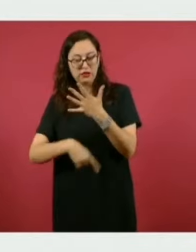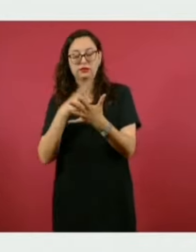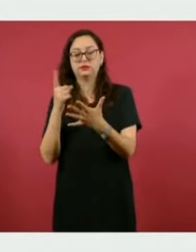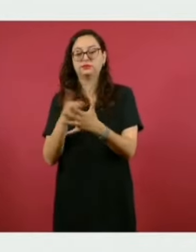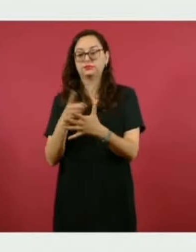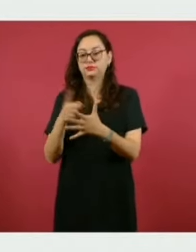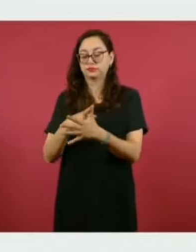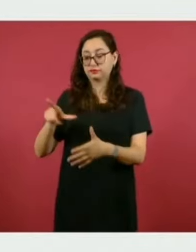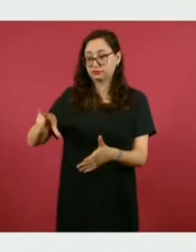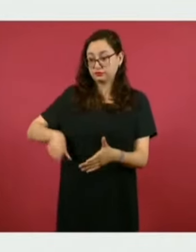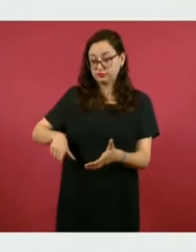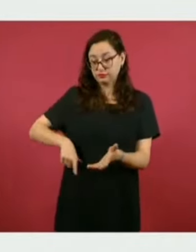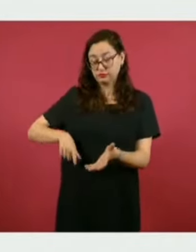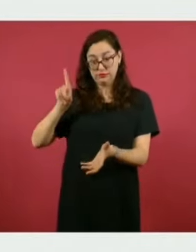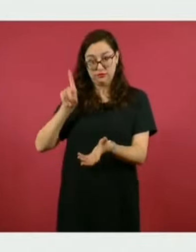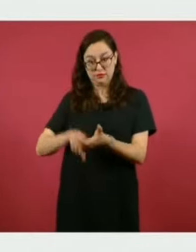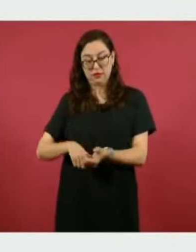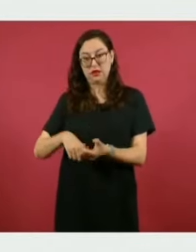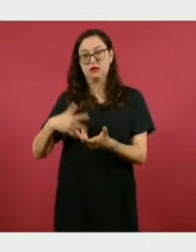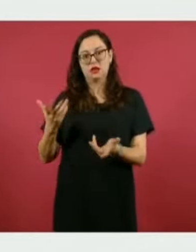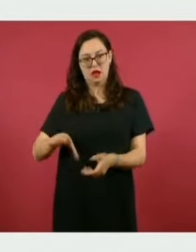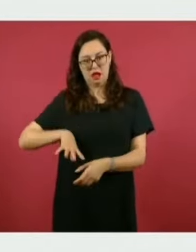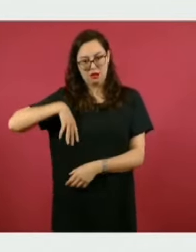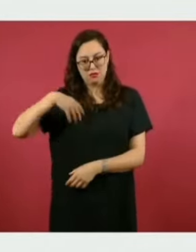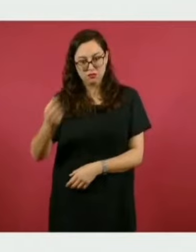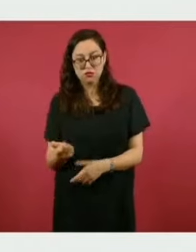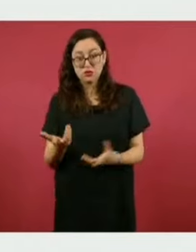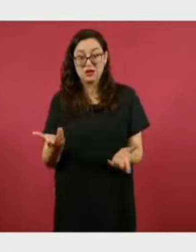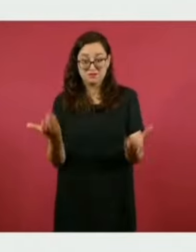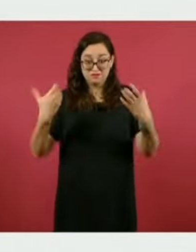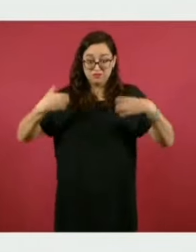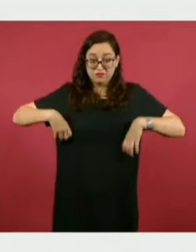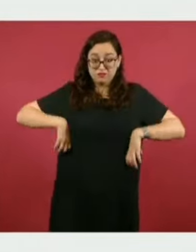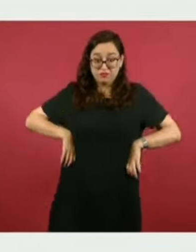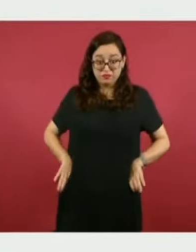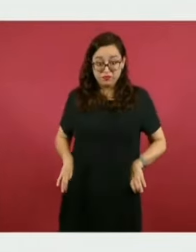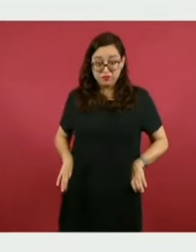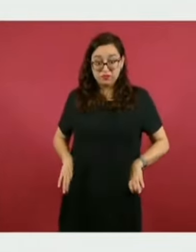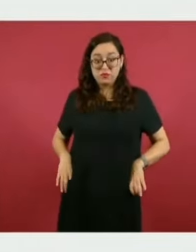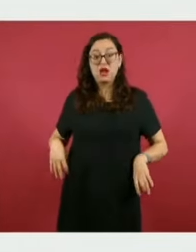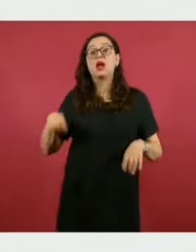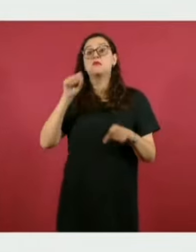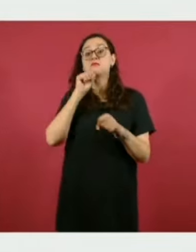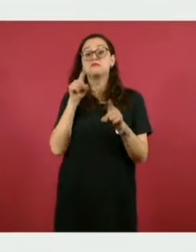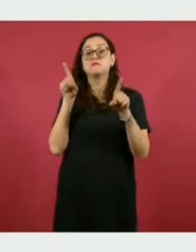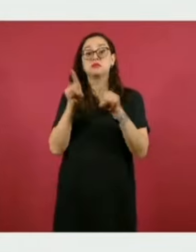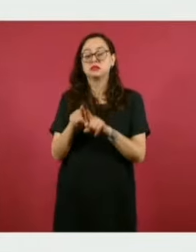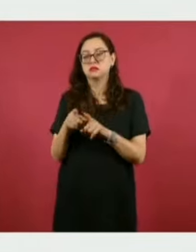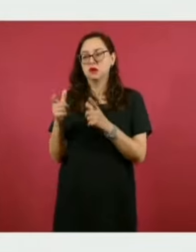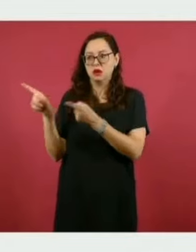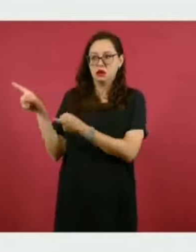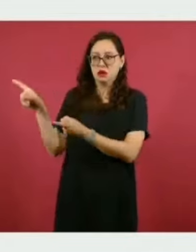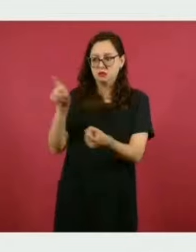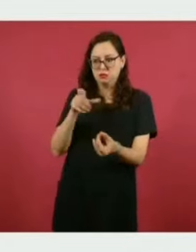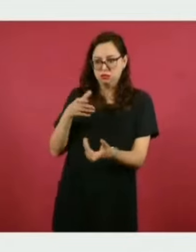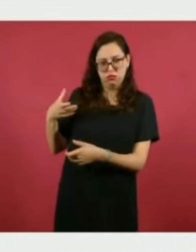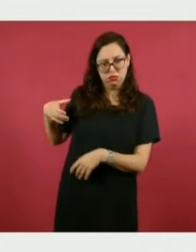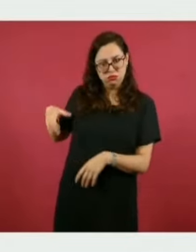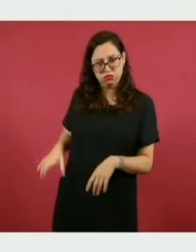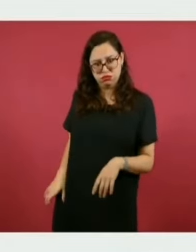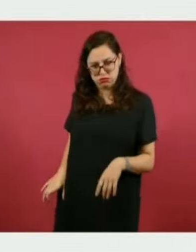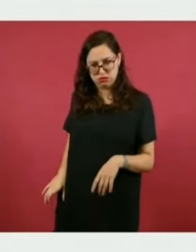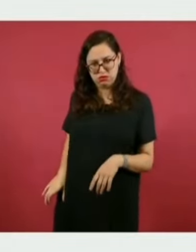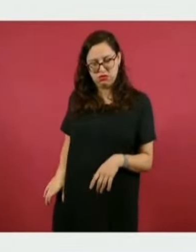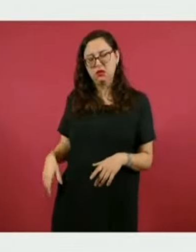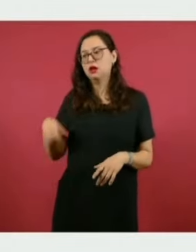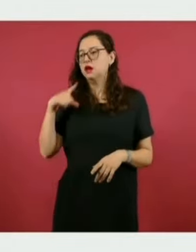facultades, peculado, enriquecimiento ilícito, captación indirecta de recursos, entre otros. Es